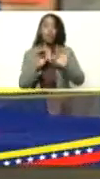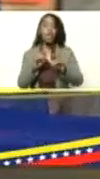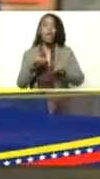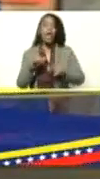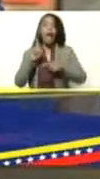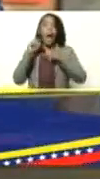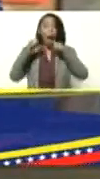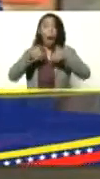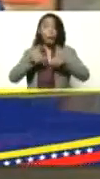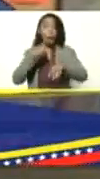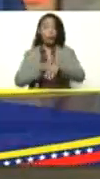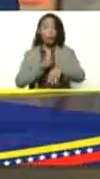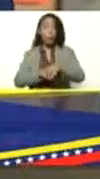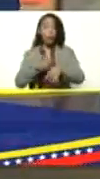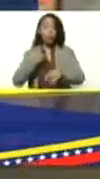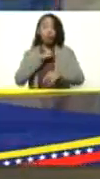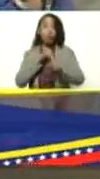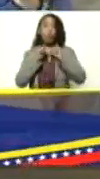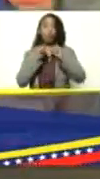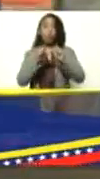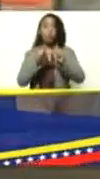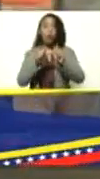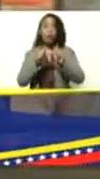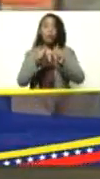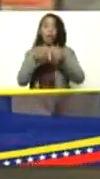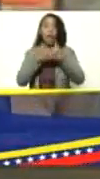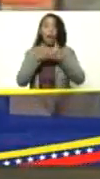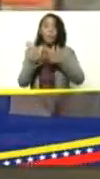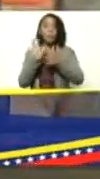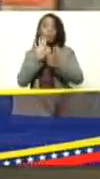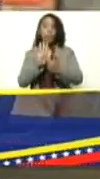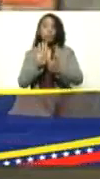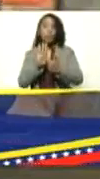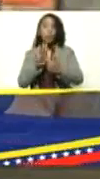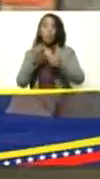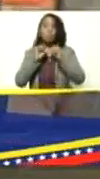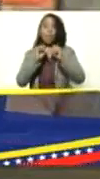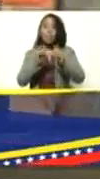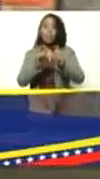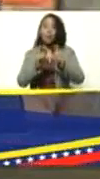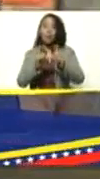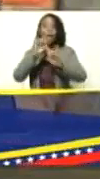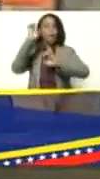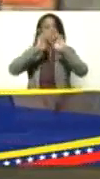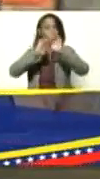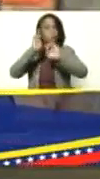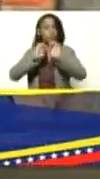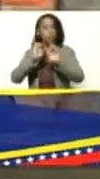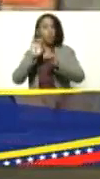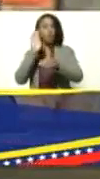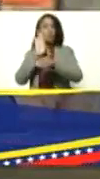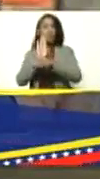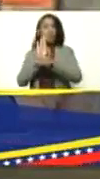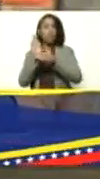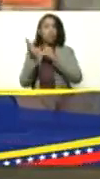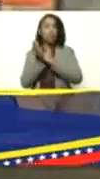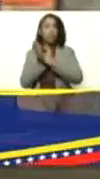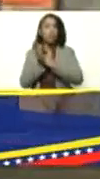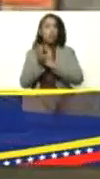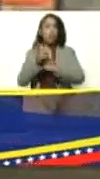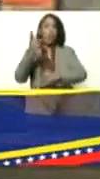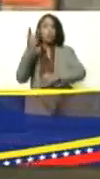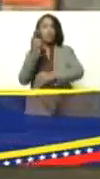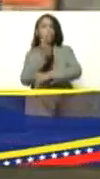a esta altura vamos a mantener la apertura vamos a mantener la evaluación vamos a mantener la